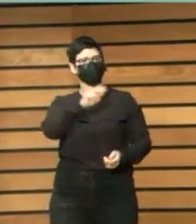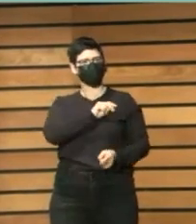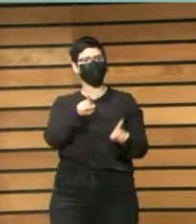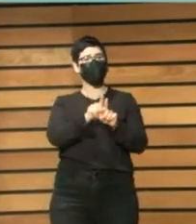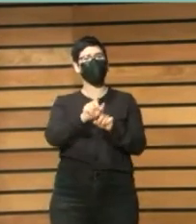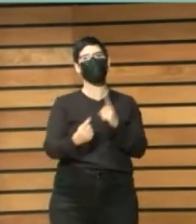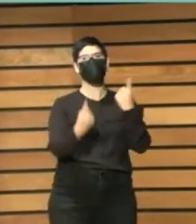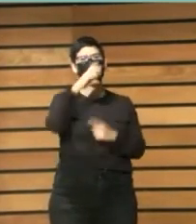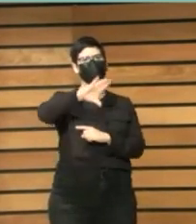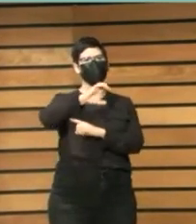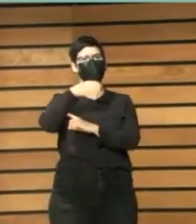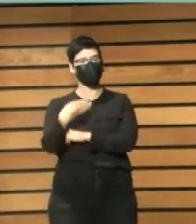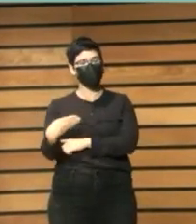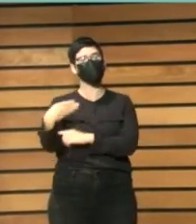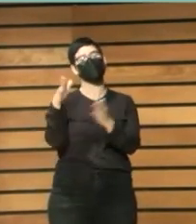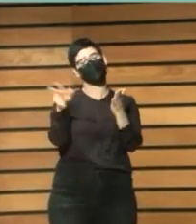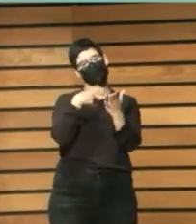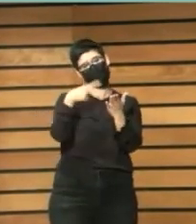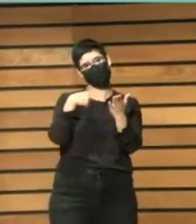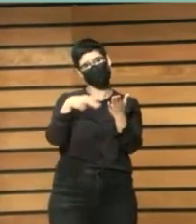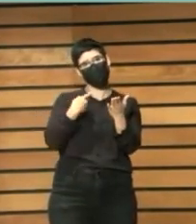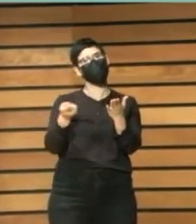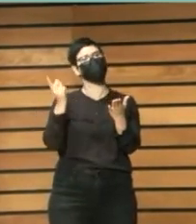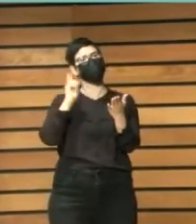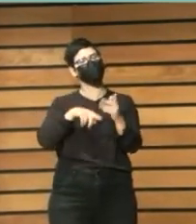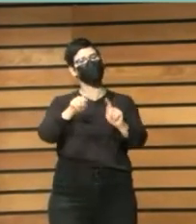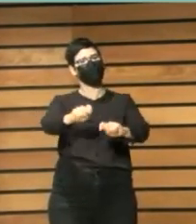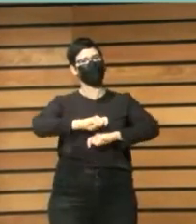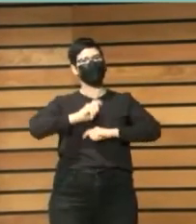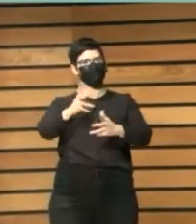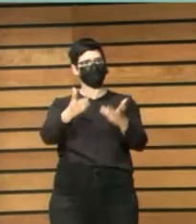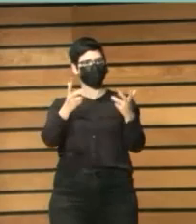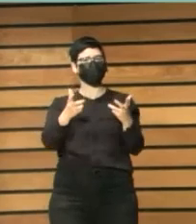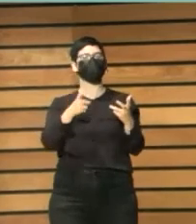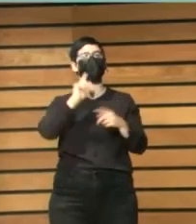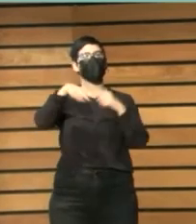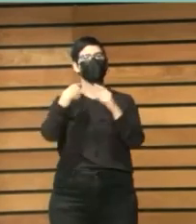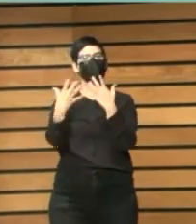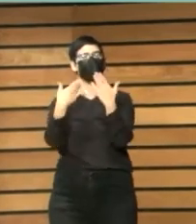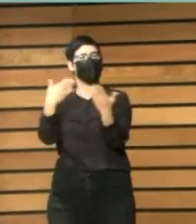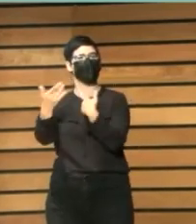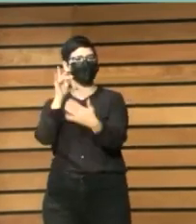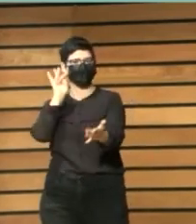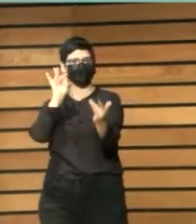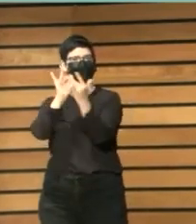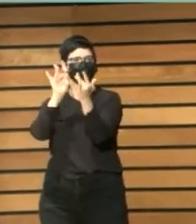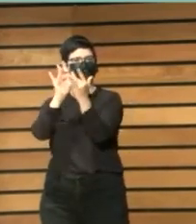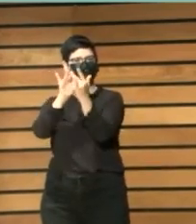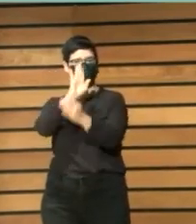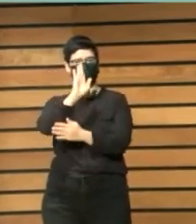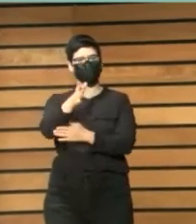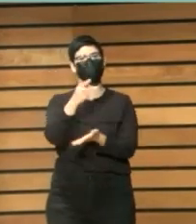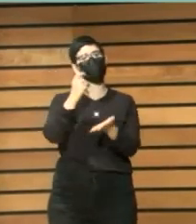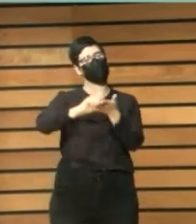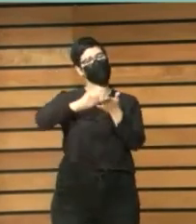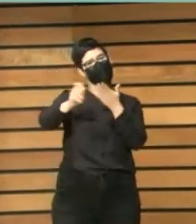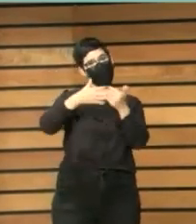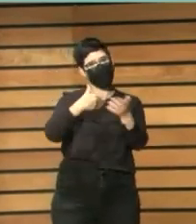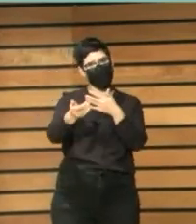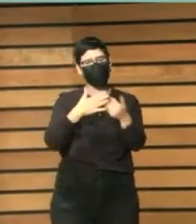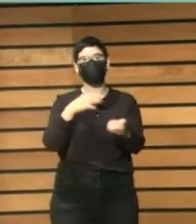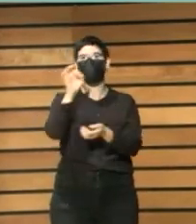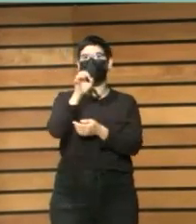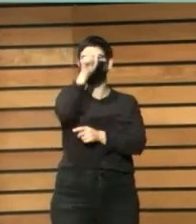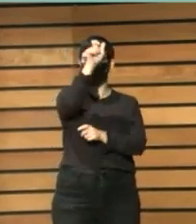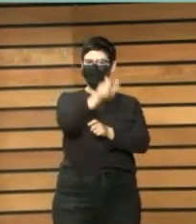recompensas durante la pandemia, hablar con el autor, una entrevista con los autores, un influencer que te puede hablar